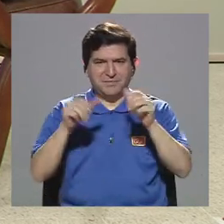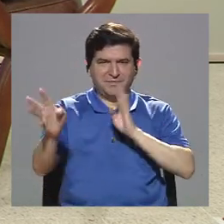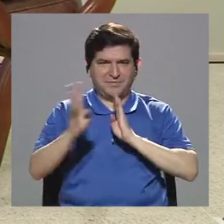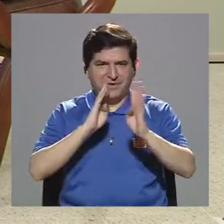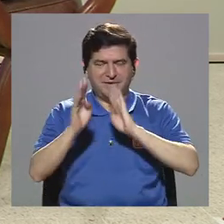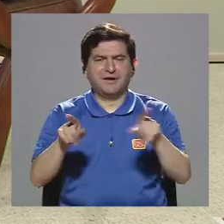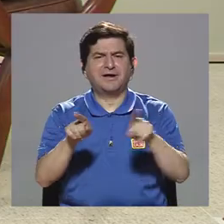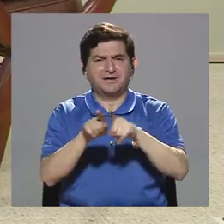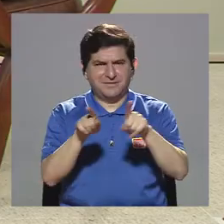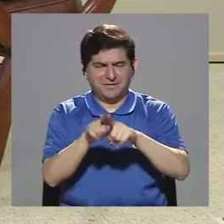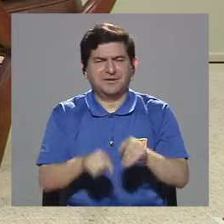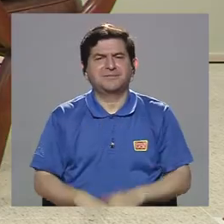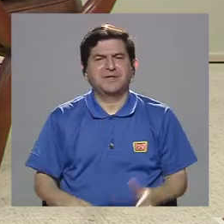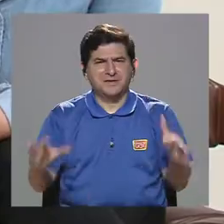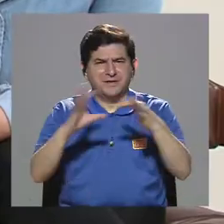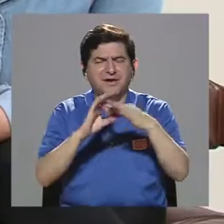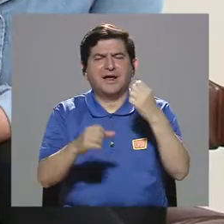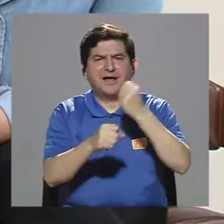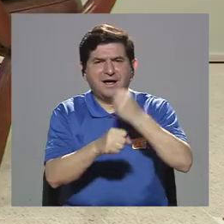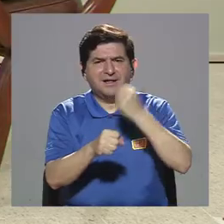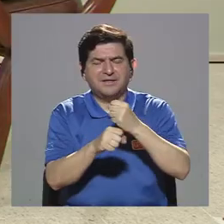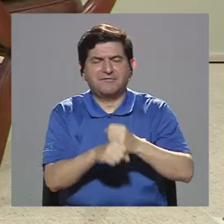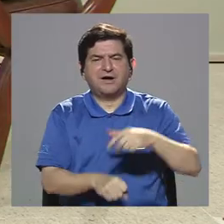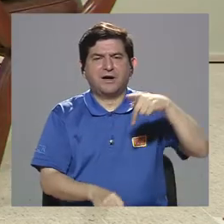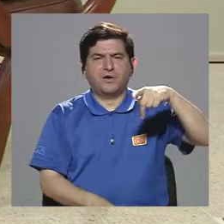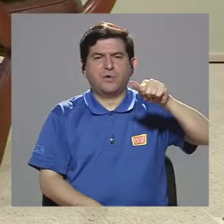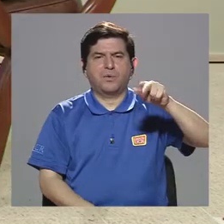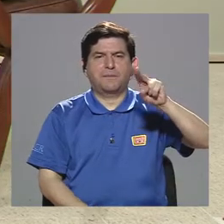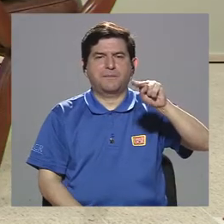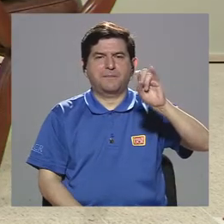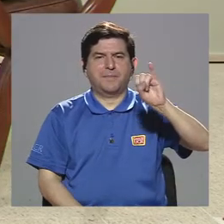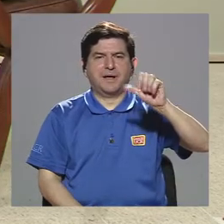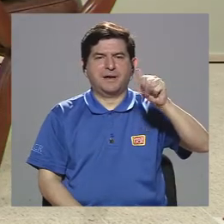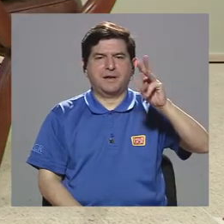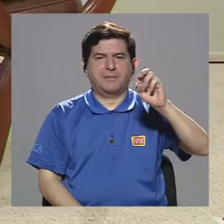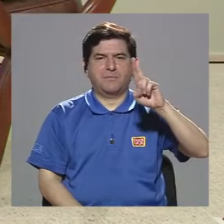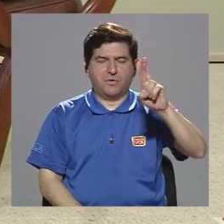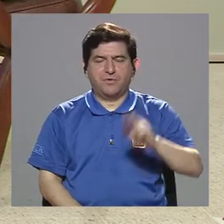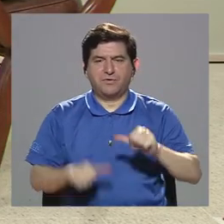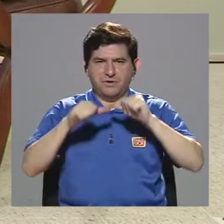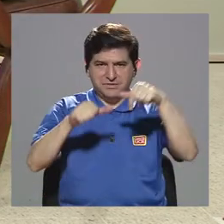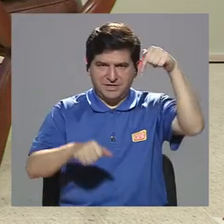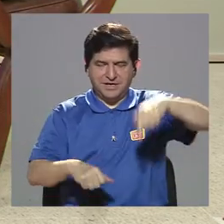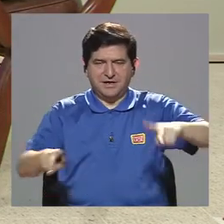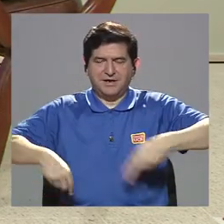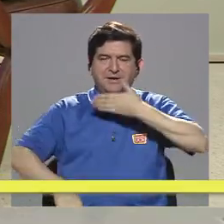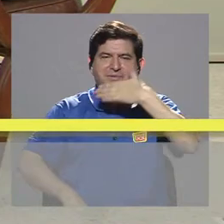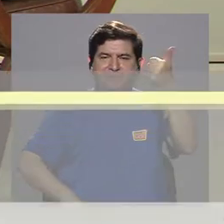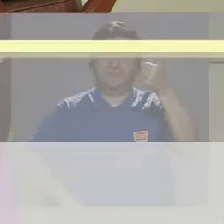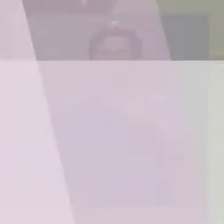también un poquito más acerca del trabajo de Pan y Amor también al respecto. nos invitamos a que continúen con más de Vivir Mejor.